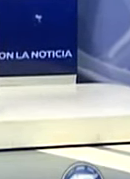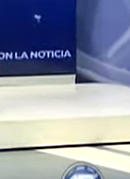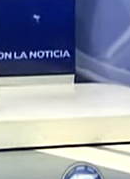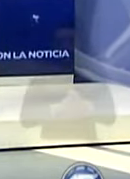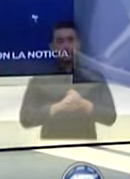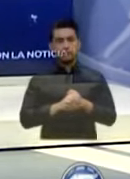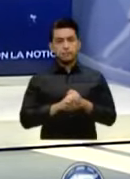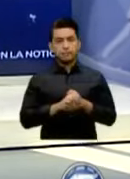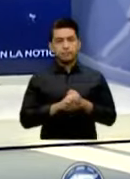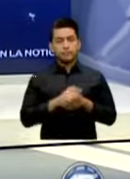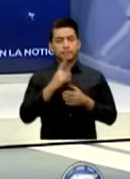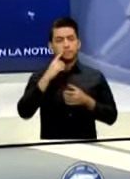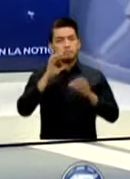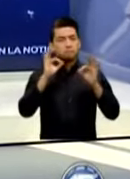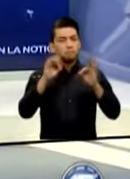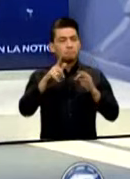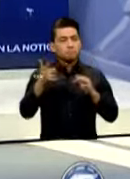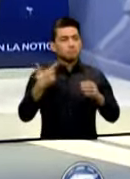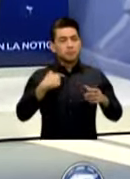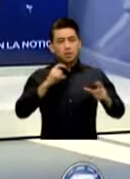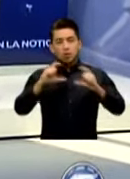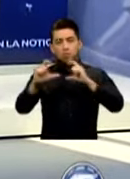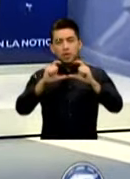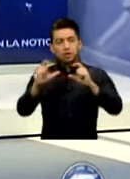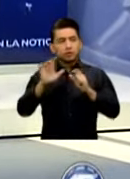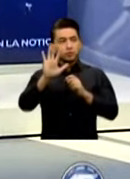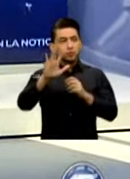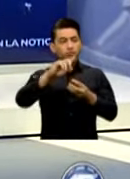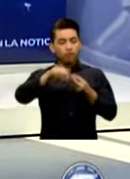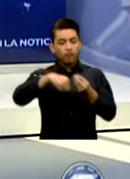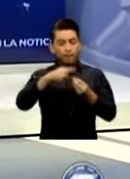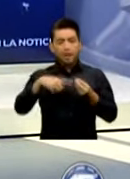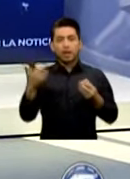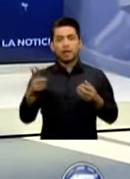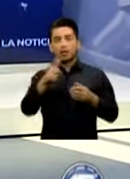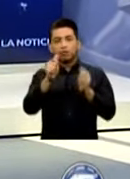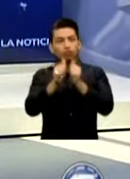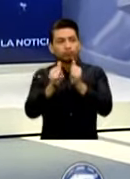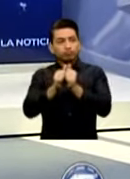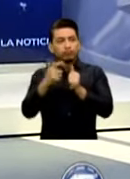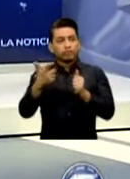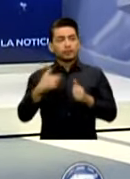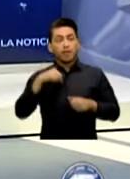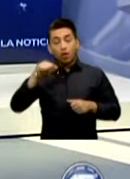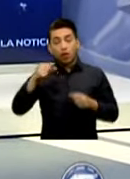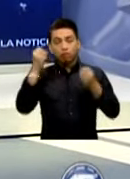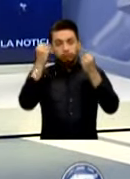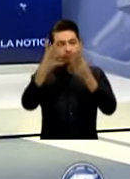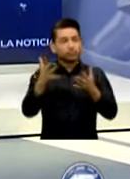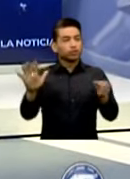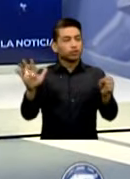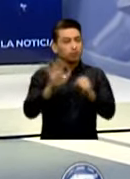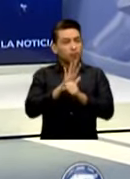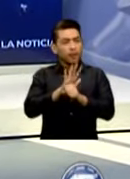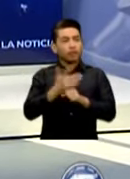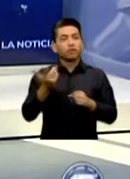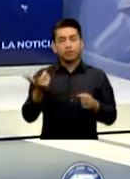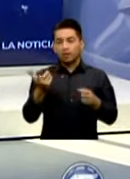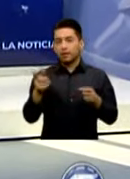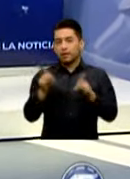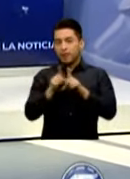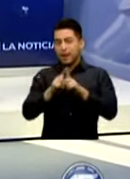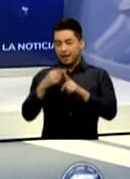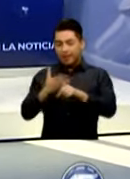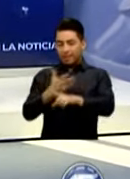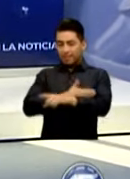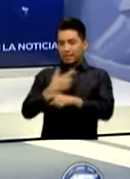reparador de comunicación con su familia Con sus seres queridos Y ahora para informarles de lo más completo Precisamente como anticipaba María René